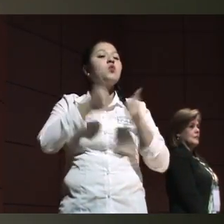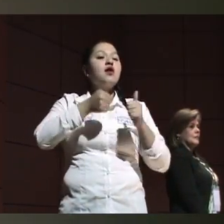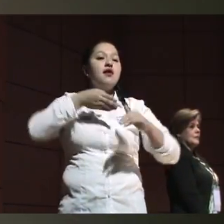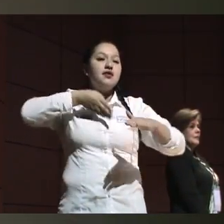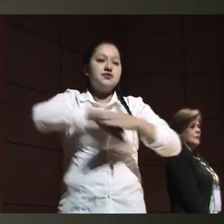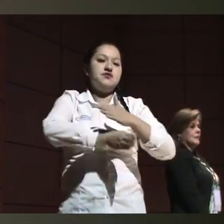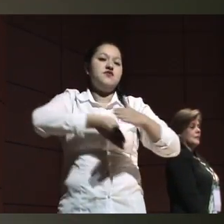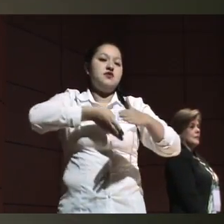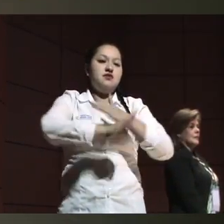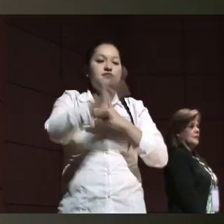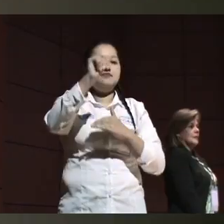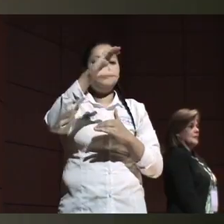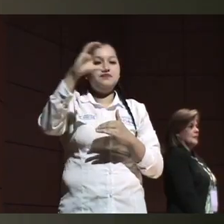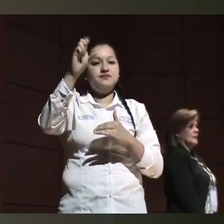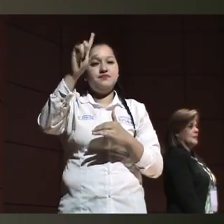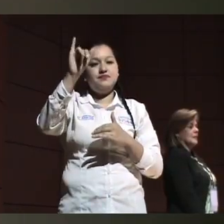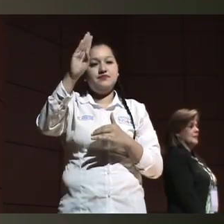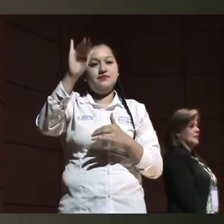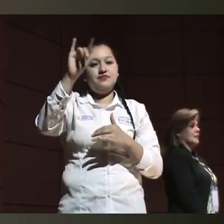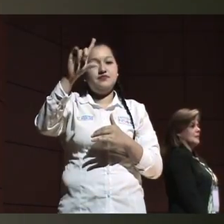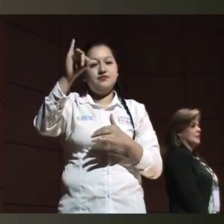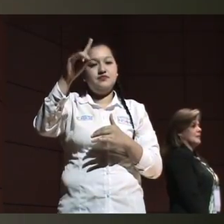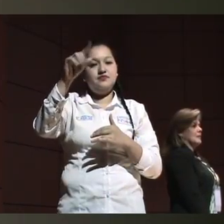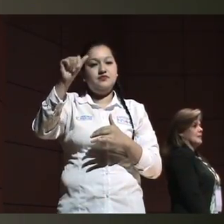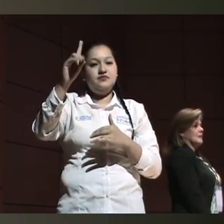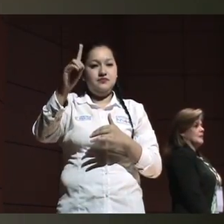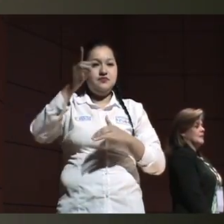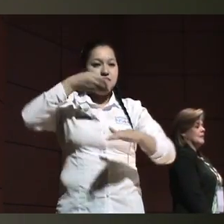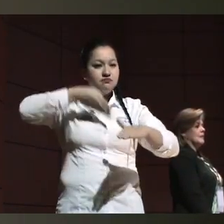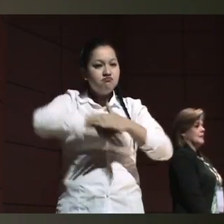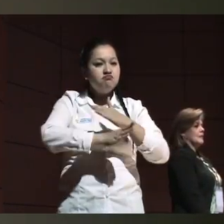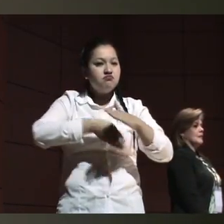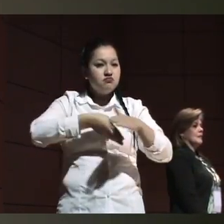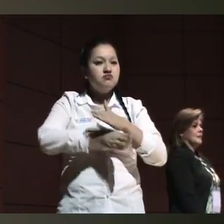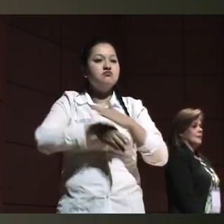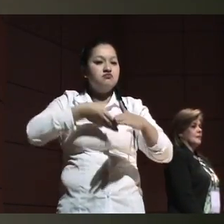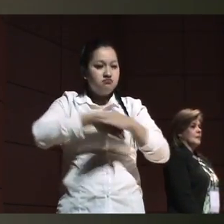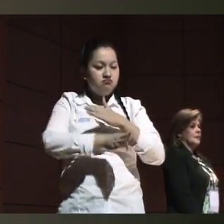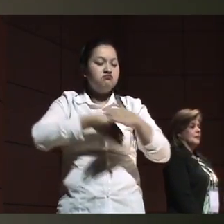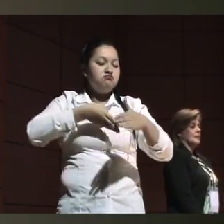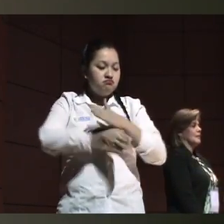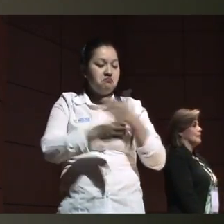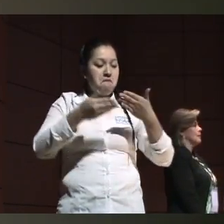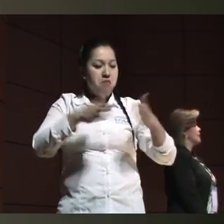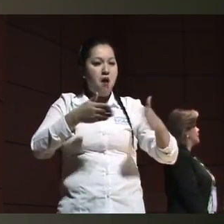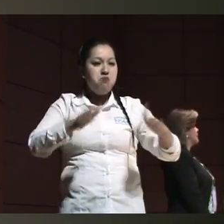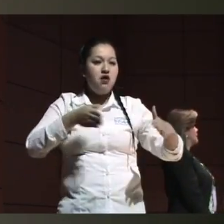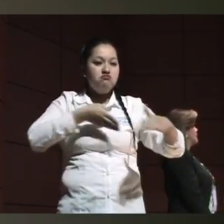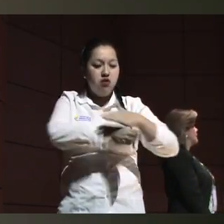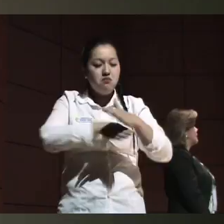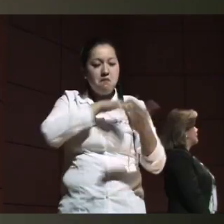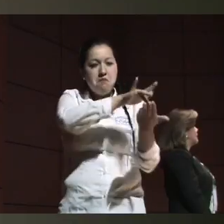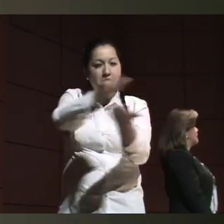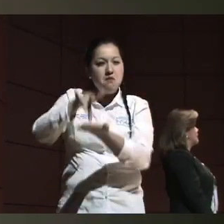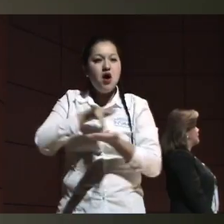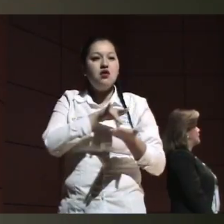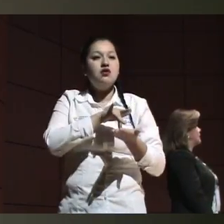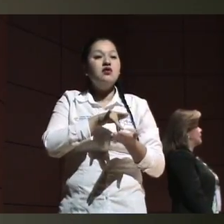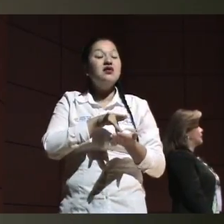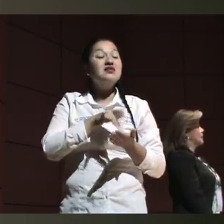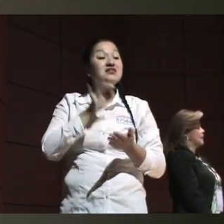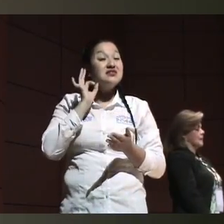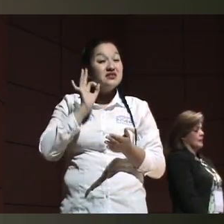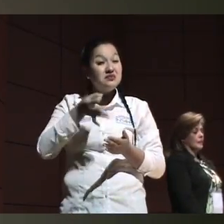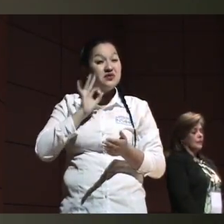la accesibilidad. Un cuidado humanizado con costos razonables. Una continuidad. Siempre queremos esta